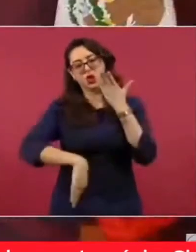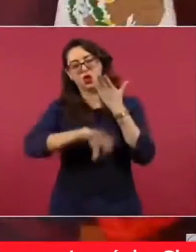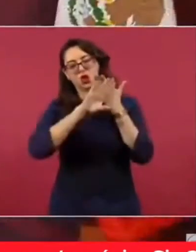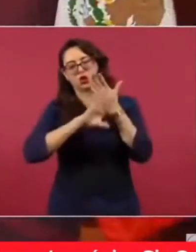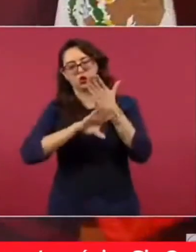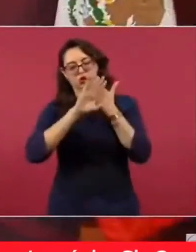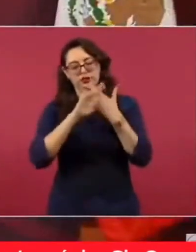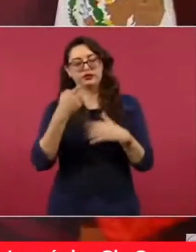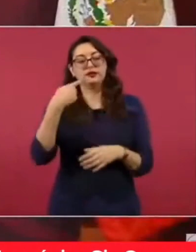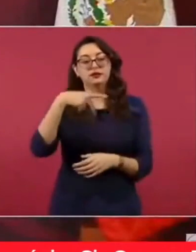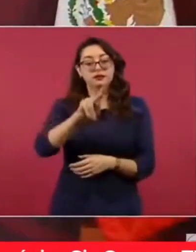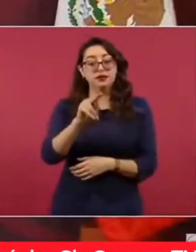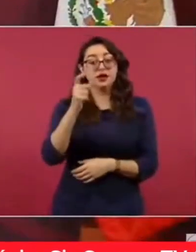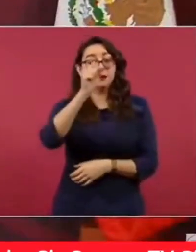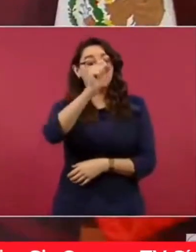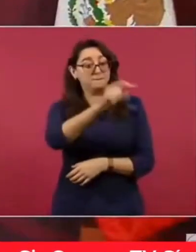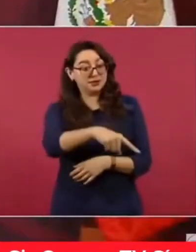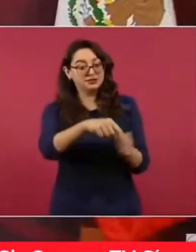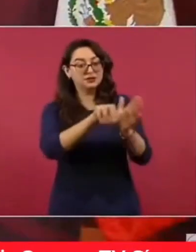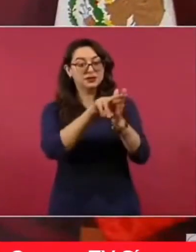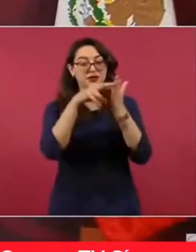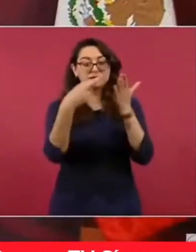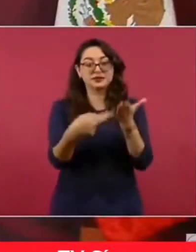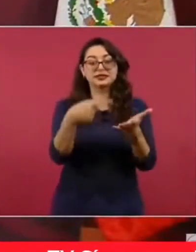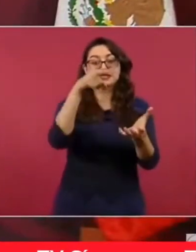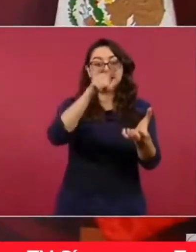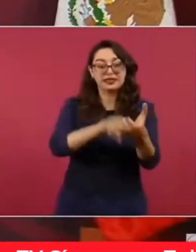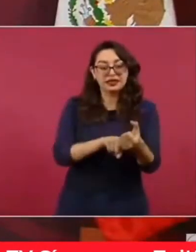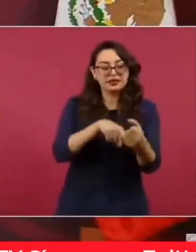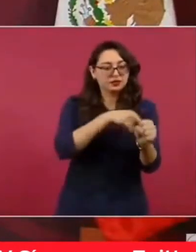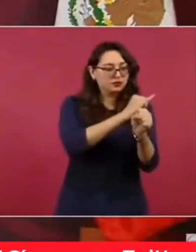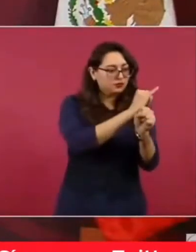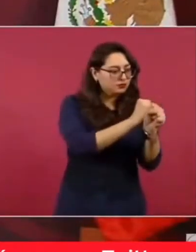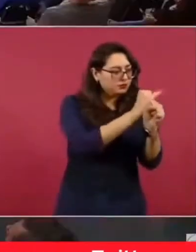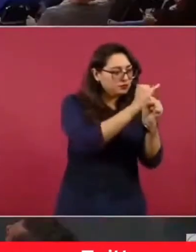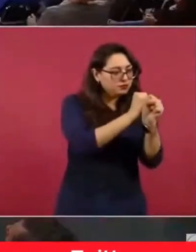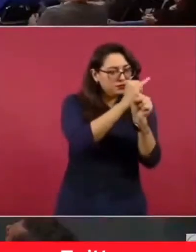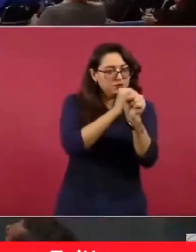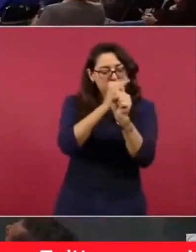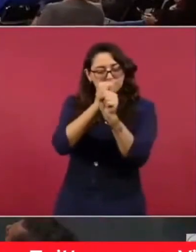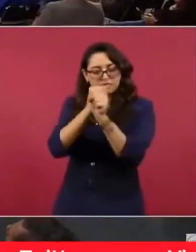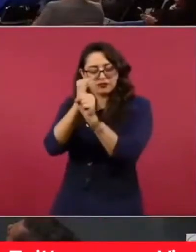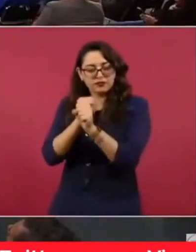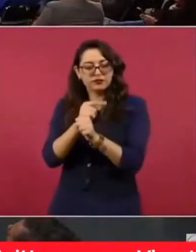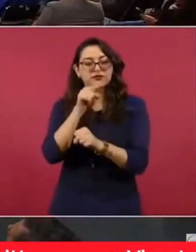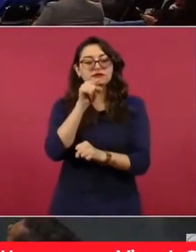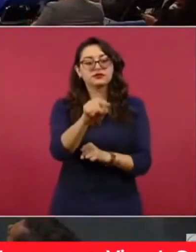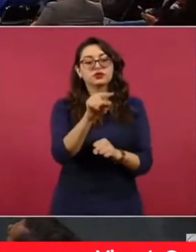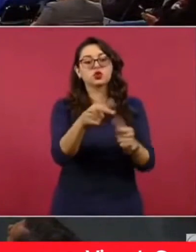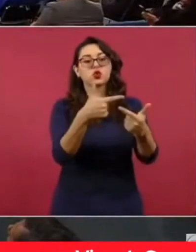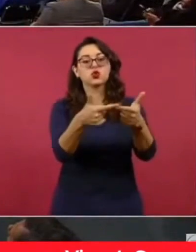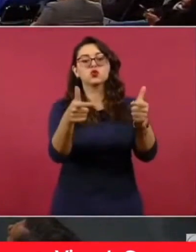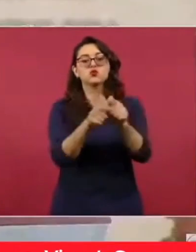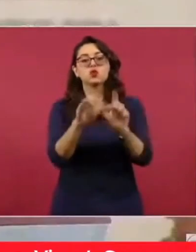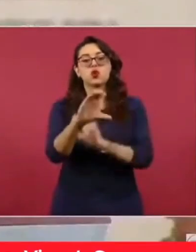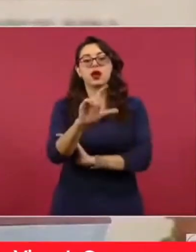grupo encabezado por Claudia G. González. ¿Cuánto les ha dado el gobierno de Estados Unidos